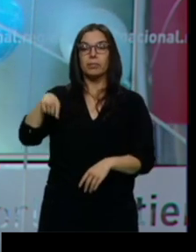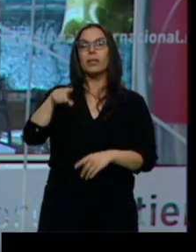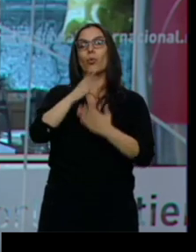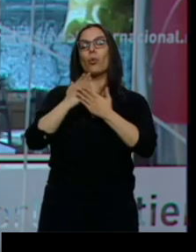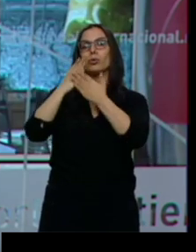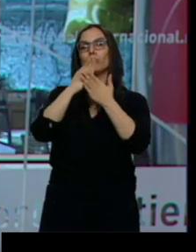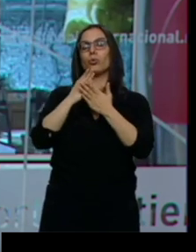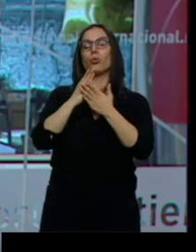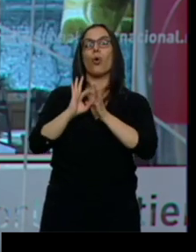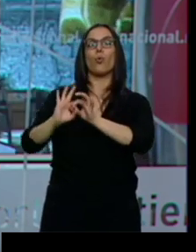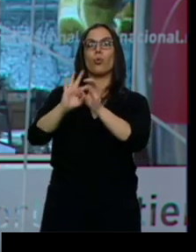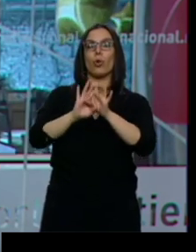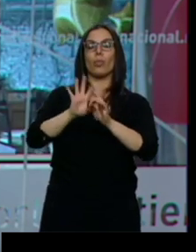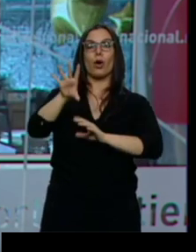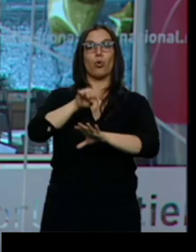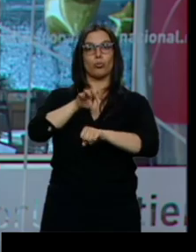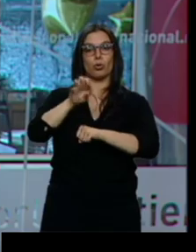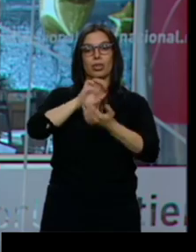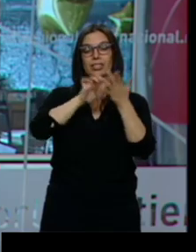León, ronda los 2.500 euros.